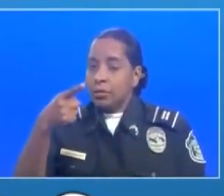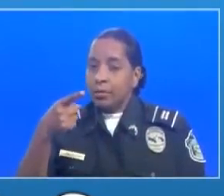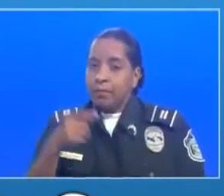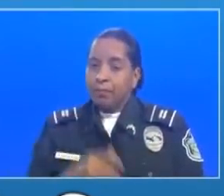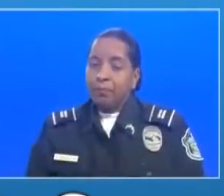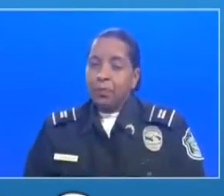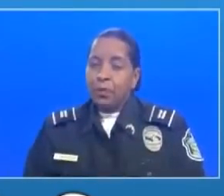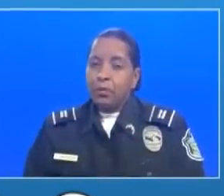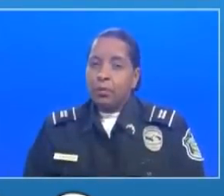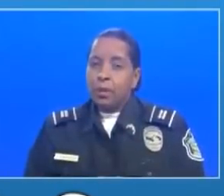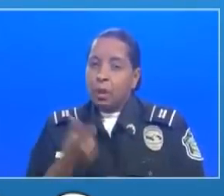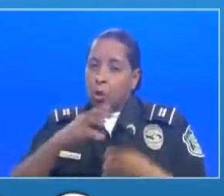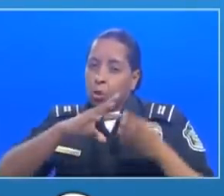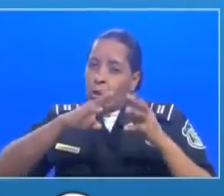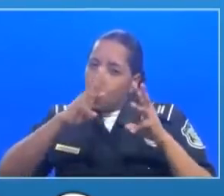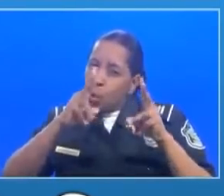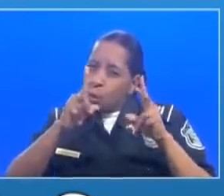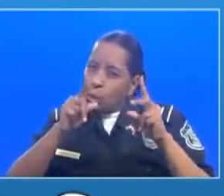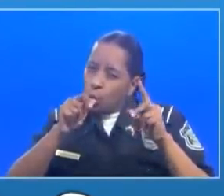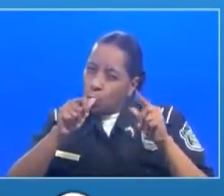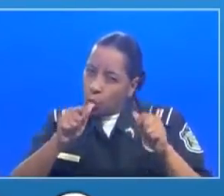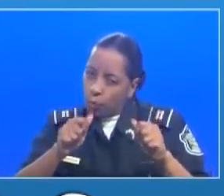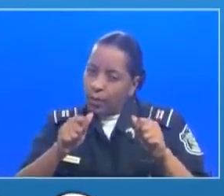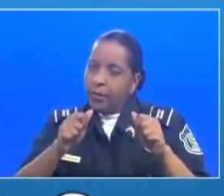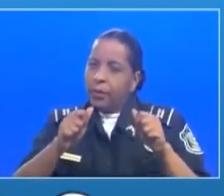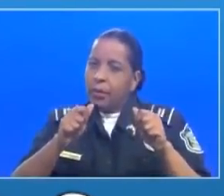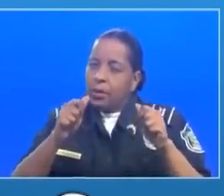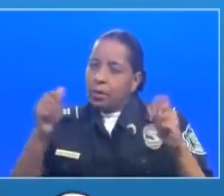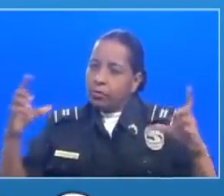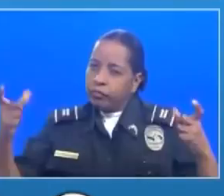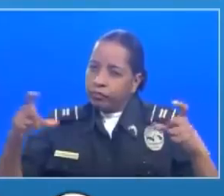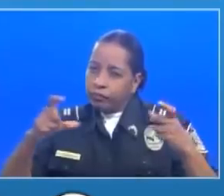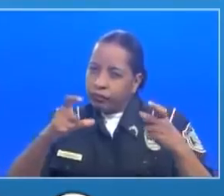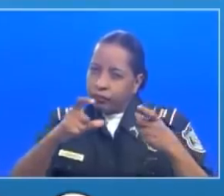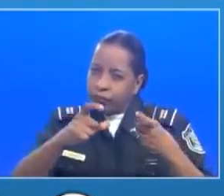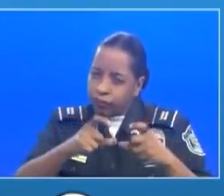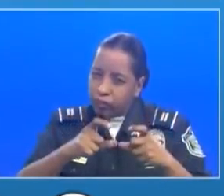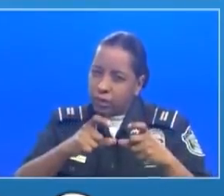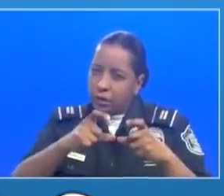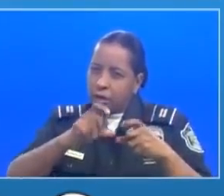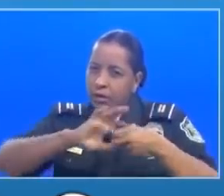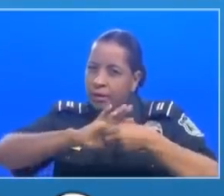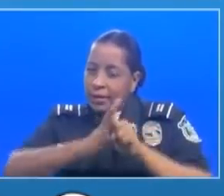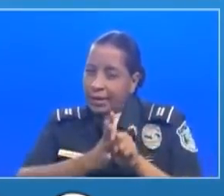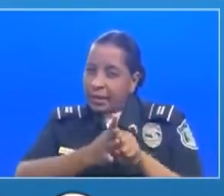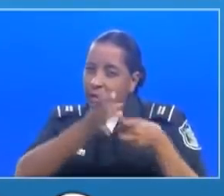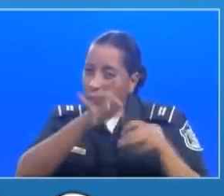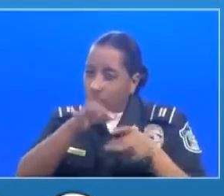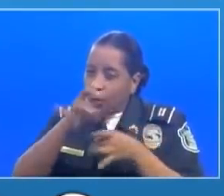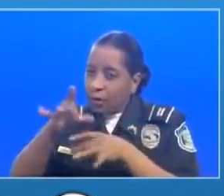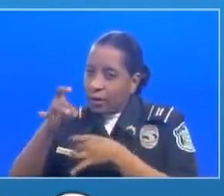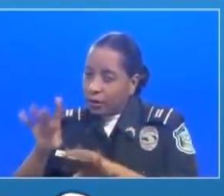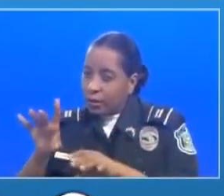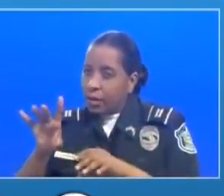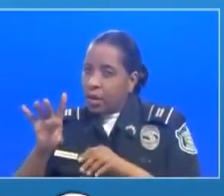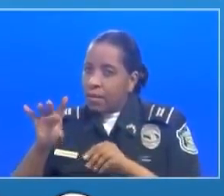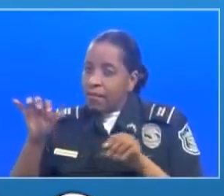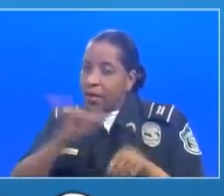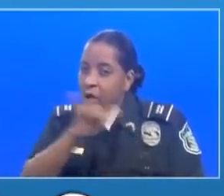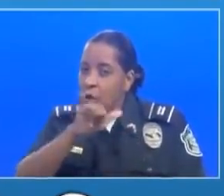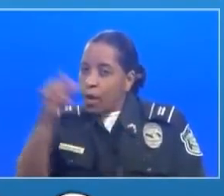un número de reproducción efectiva bajo uno o igual a uno